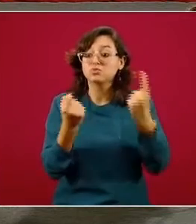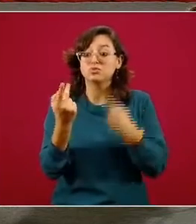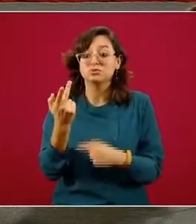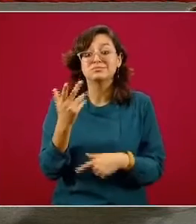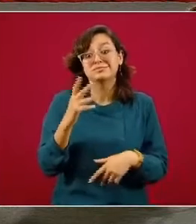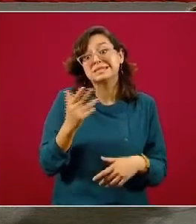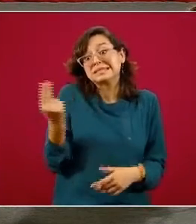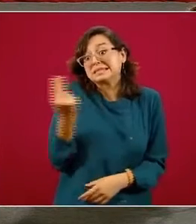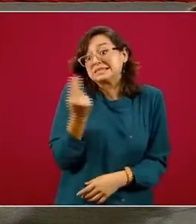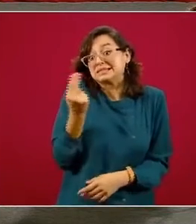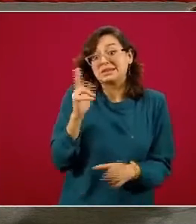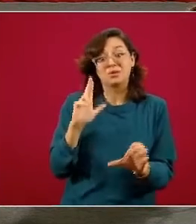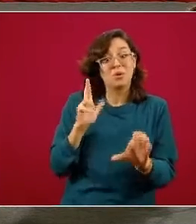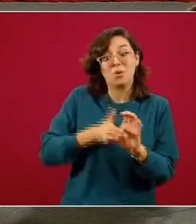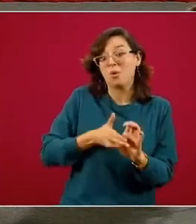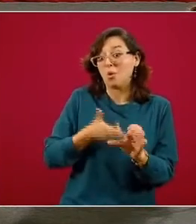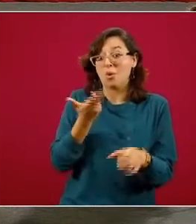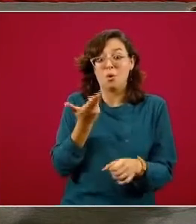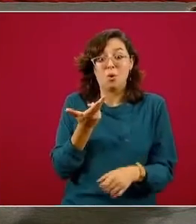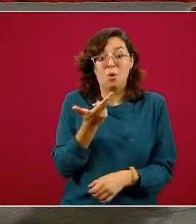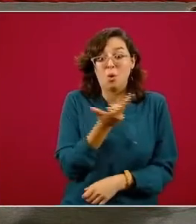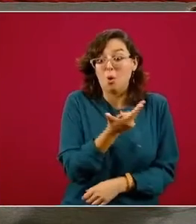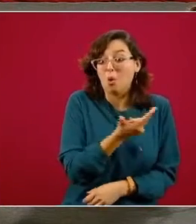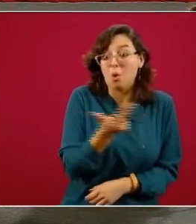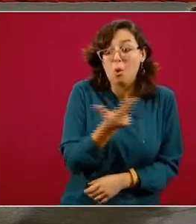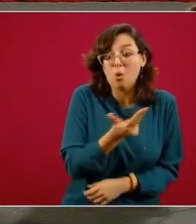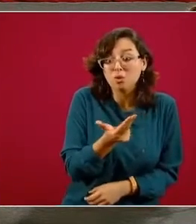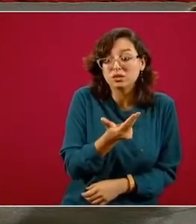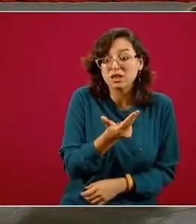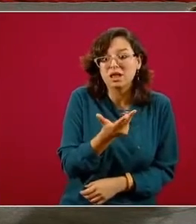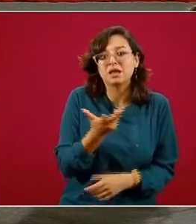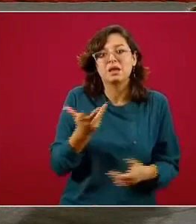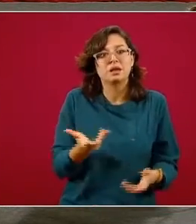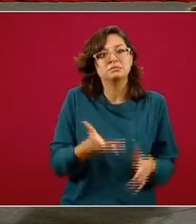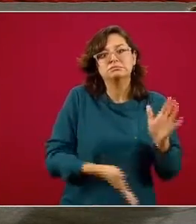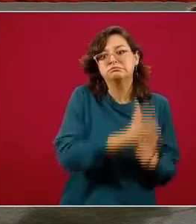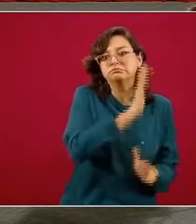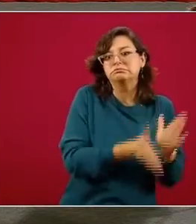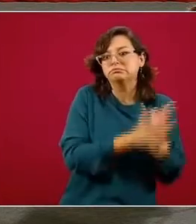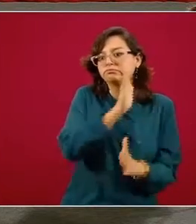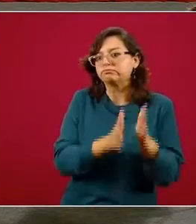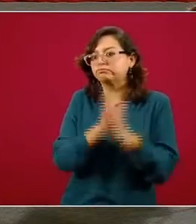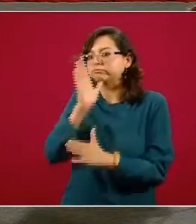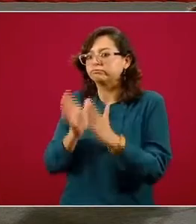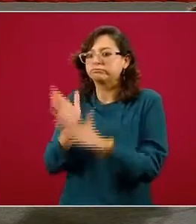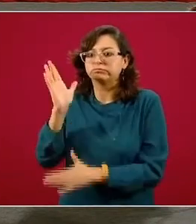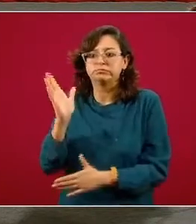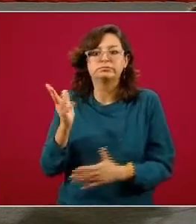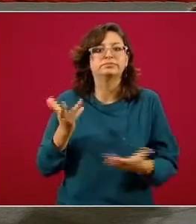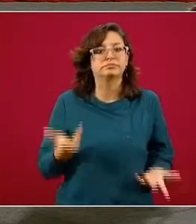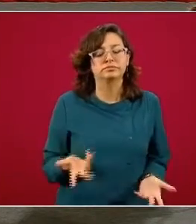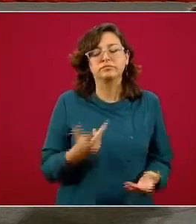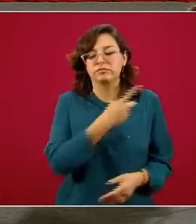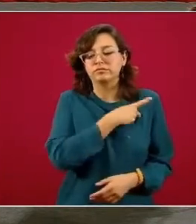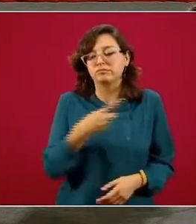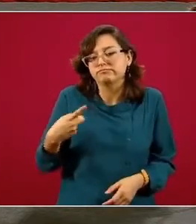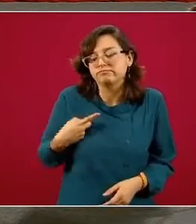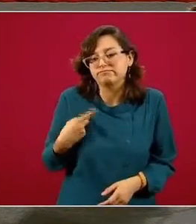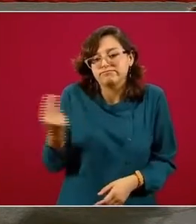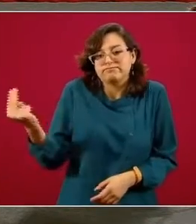alojamiento de las y los trabajadores que tienen misiones específicas en varias de las industrias